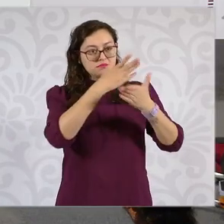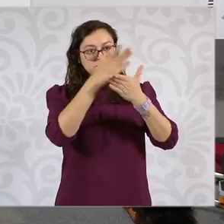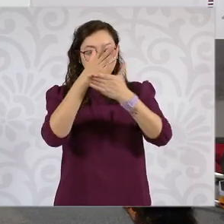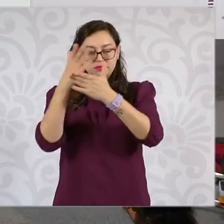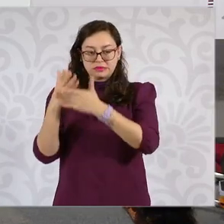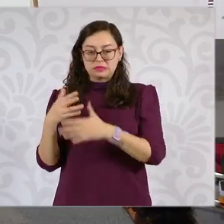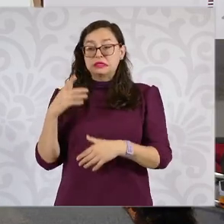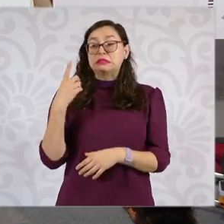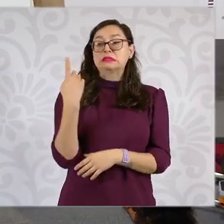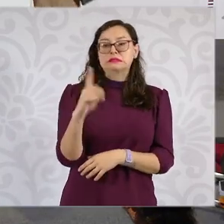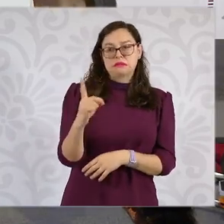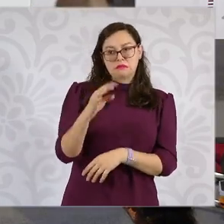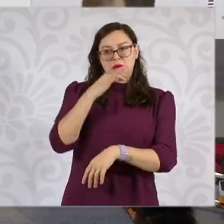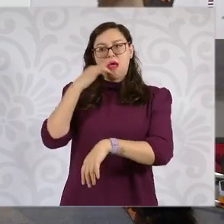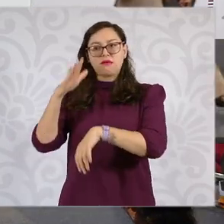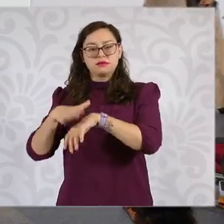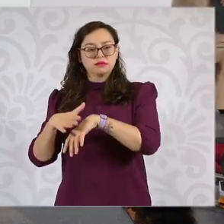gracias.